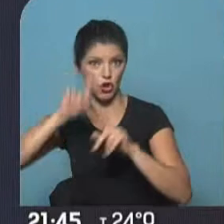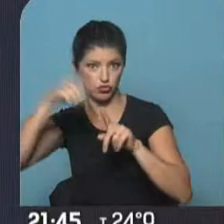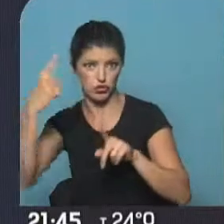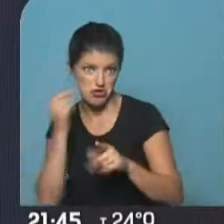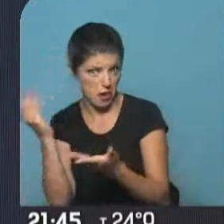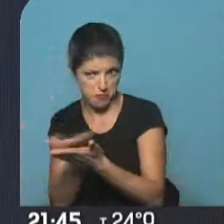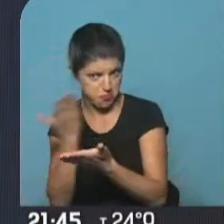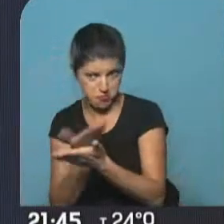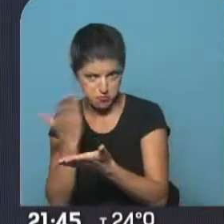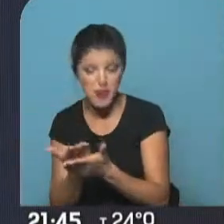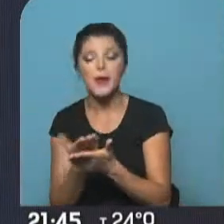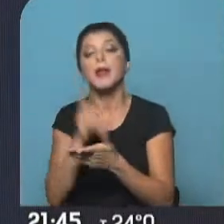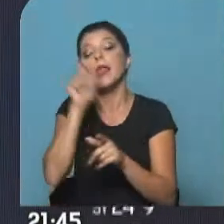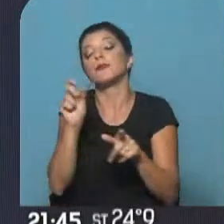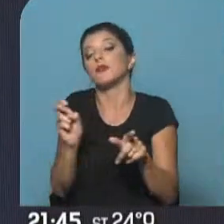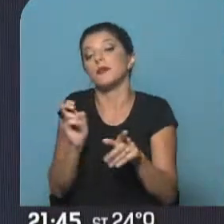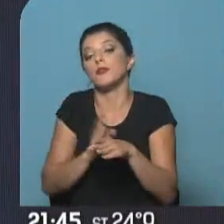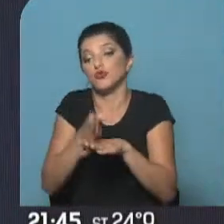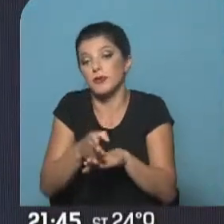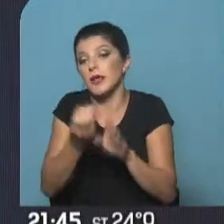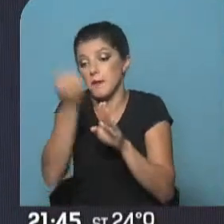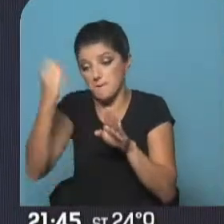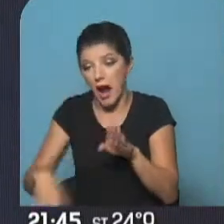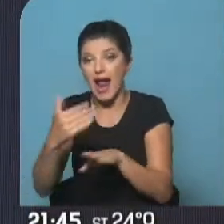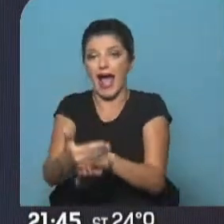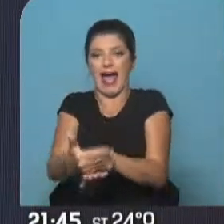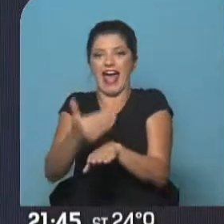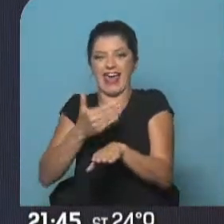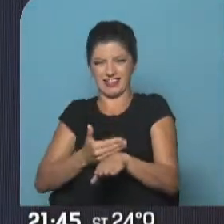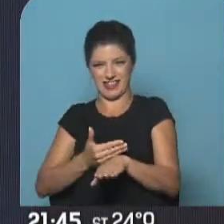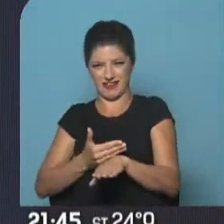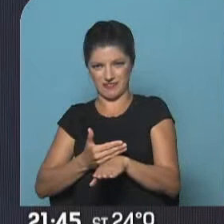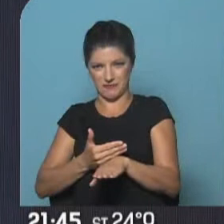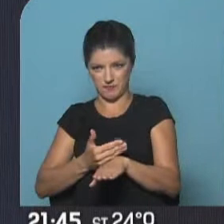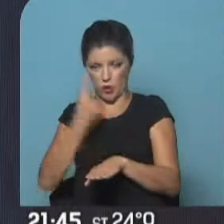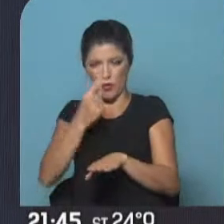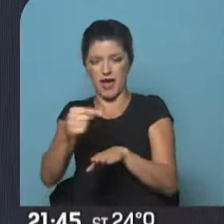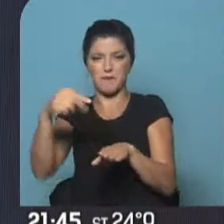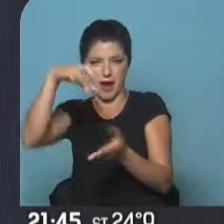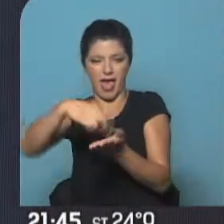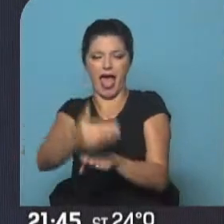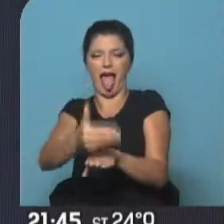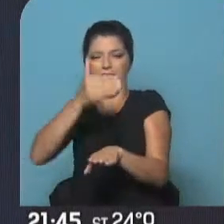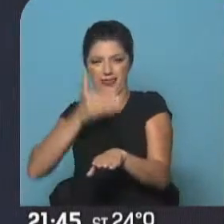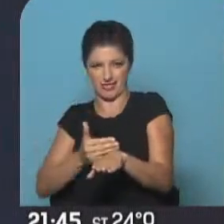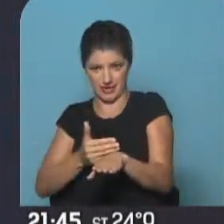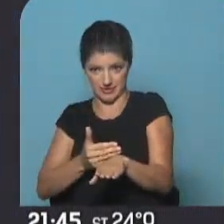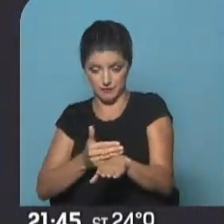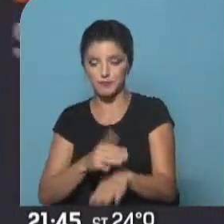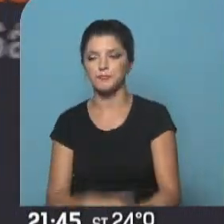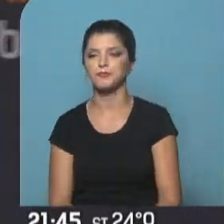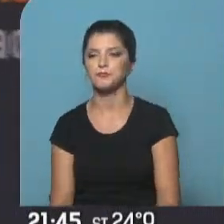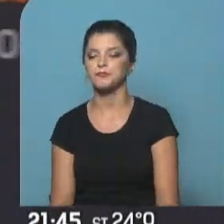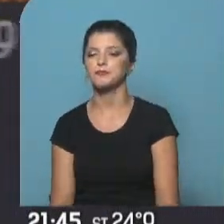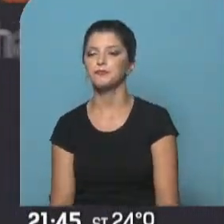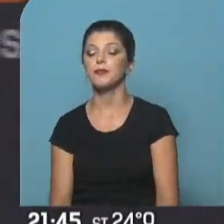pasajeros deberán ascender y descender en la parada previa al anillo de seguridad, es decir, los que se bajan en Puerto Madero descarten esa parada. En cuanto